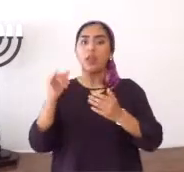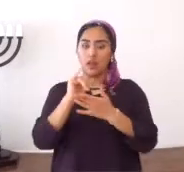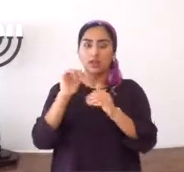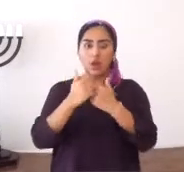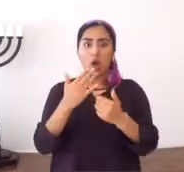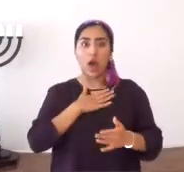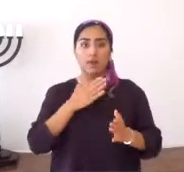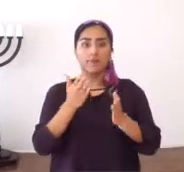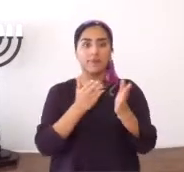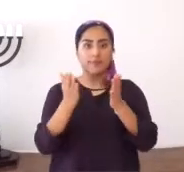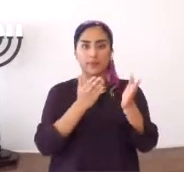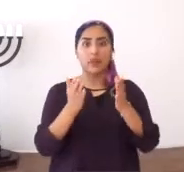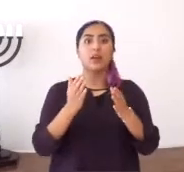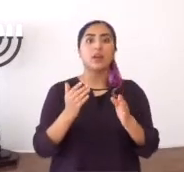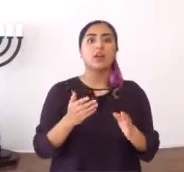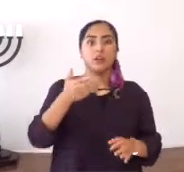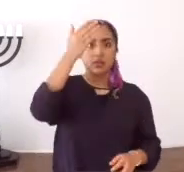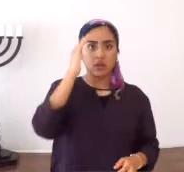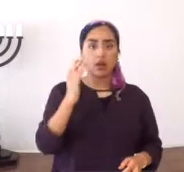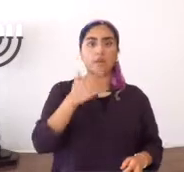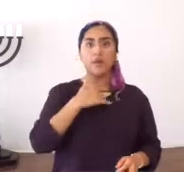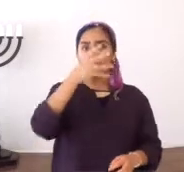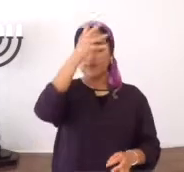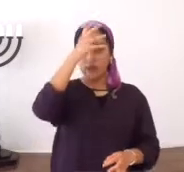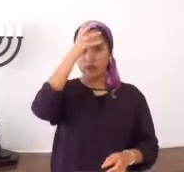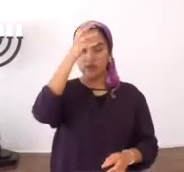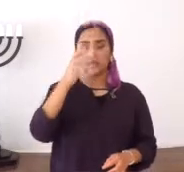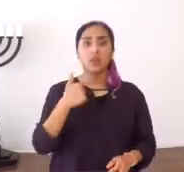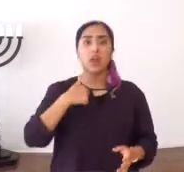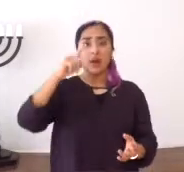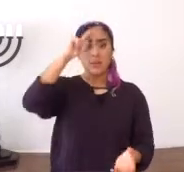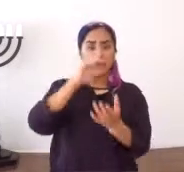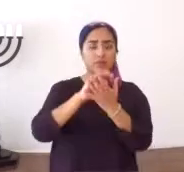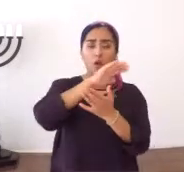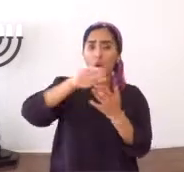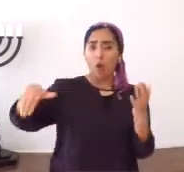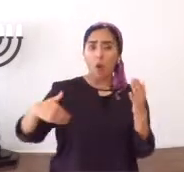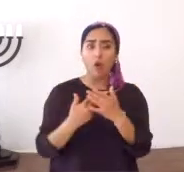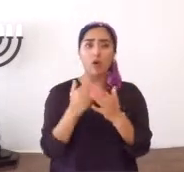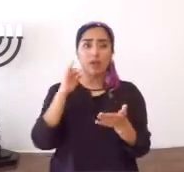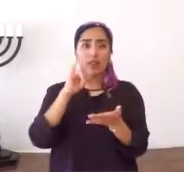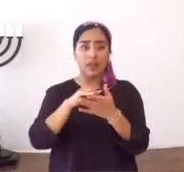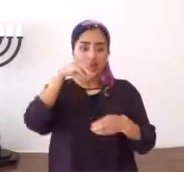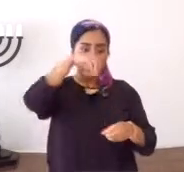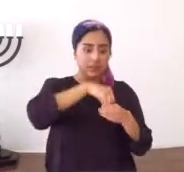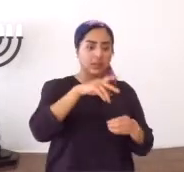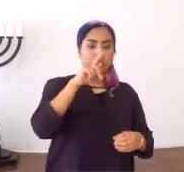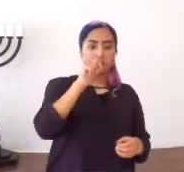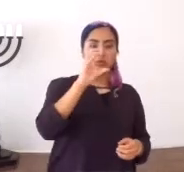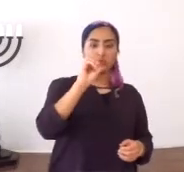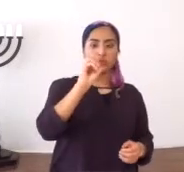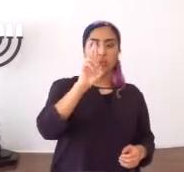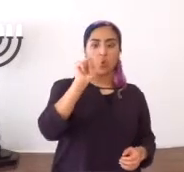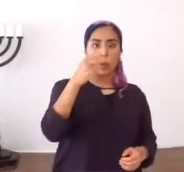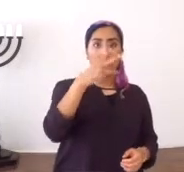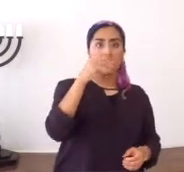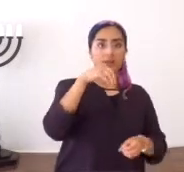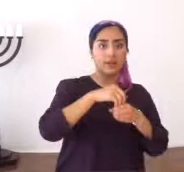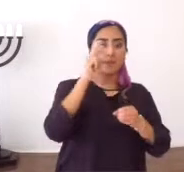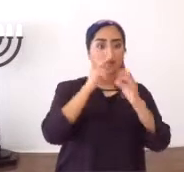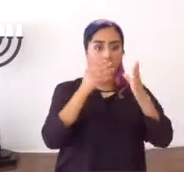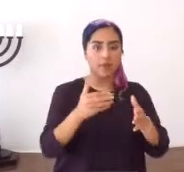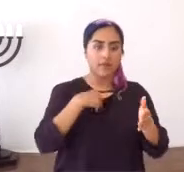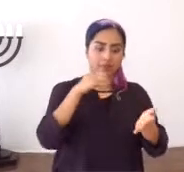llaman, herejía, así sirvo al Elohim, de mis padres, está hablando de Abraham, y Sayacob, creyendo todas las cosas, que en la Torah,